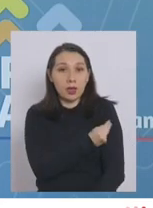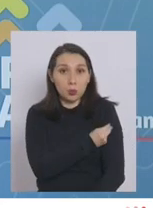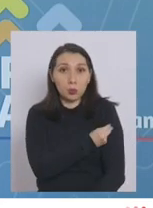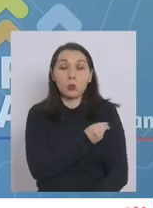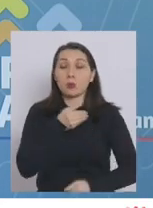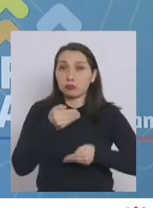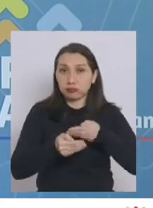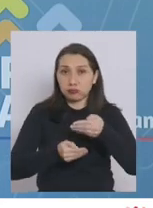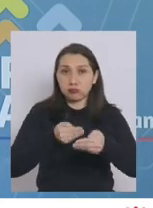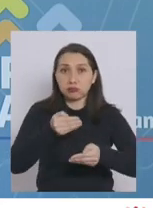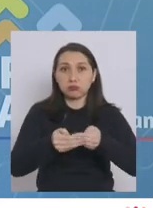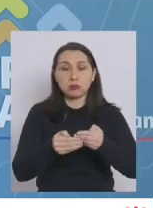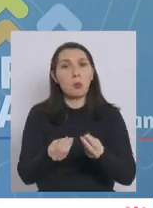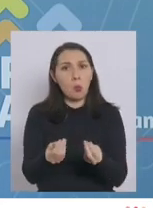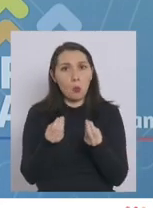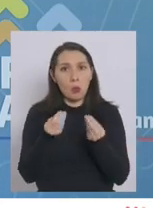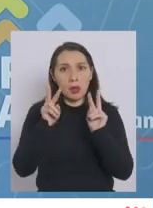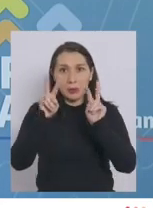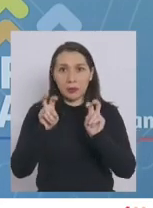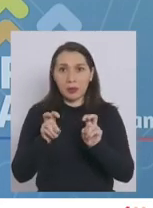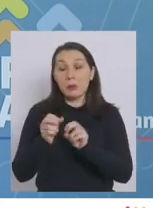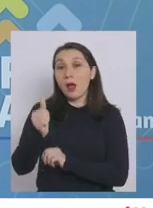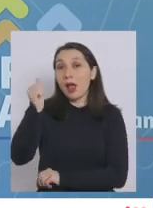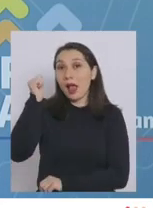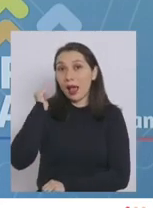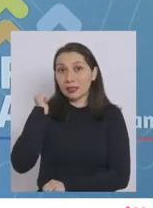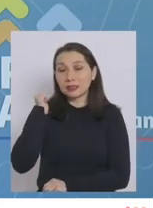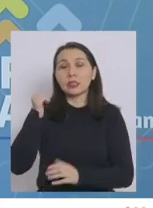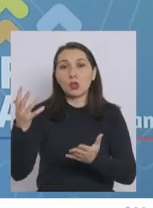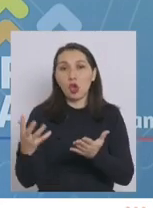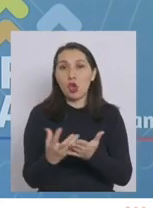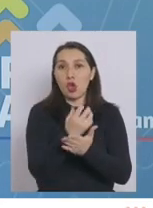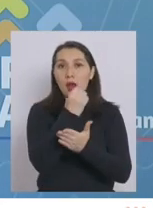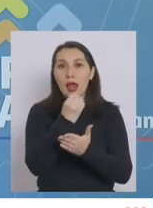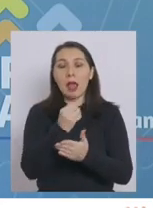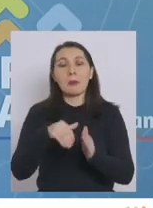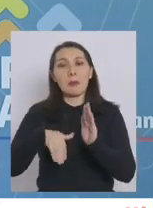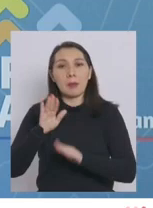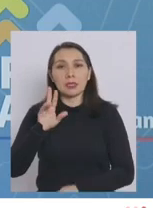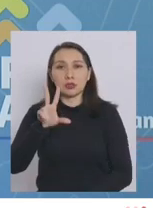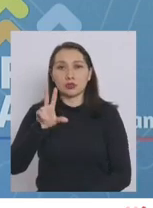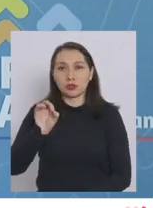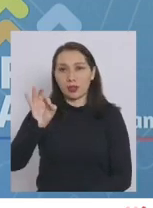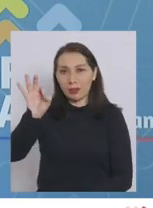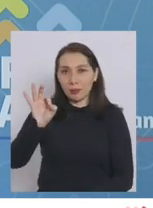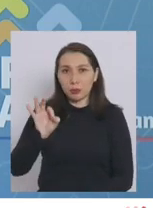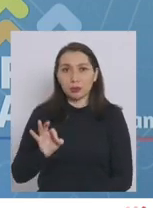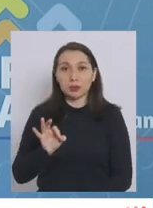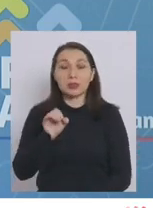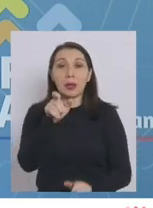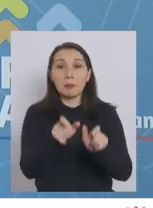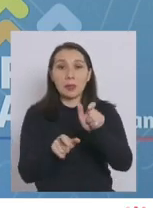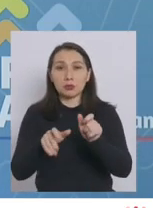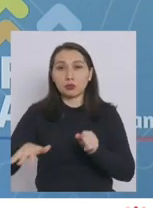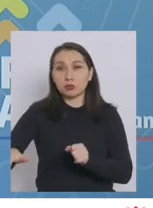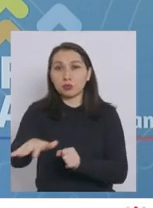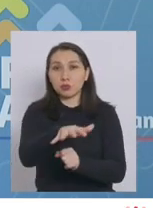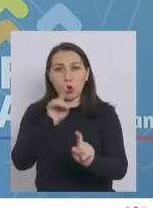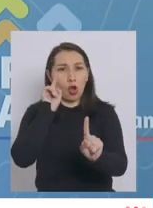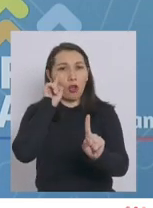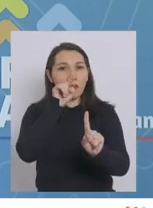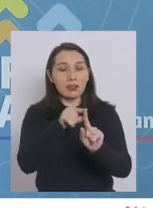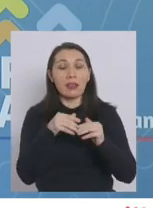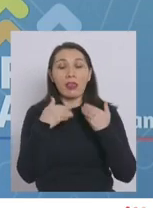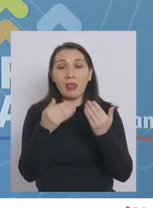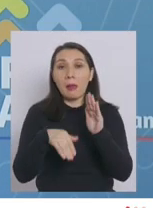ha ido de una manera muy positiva. En el día de ayer alcanzamos más de un 80% de la población objetivo